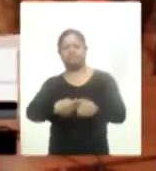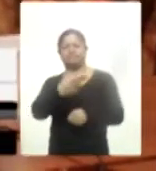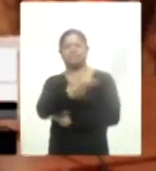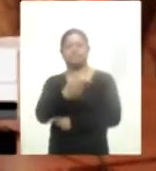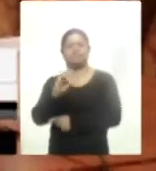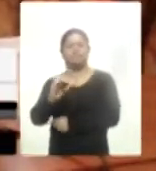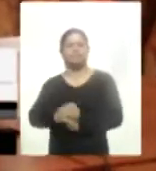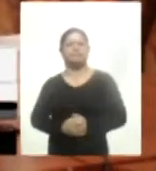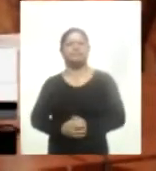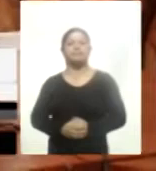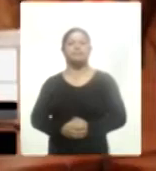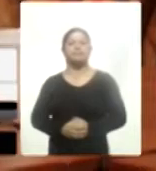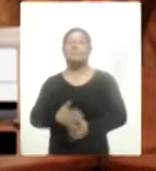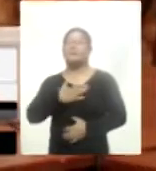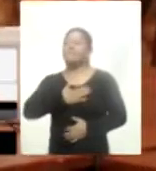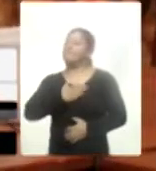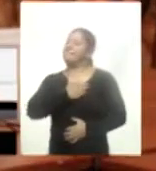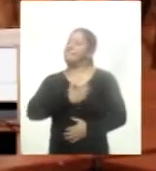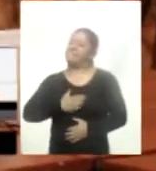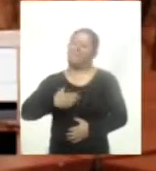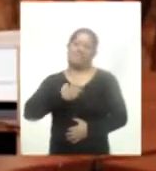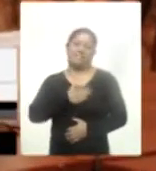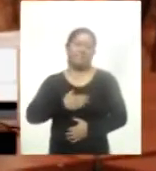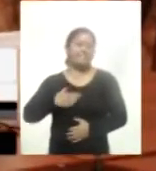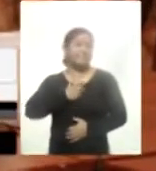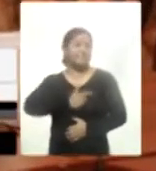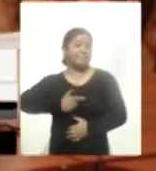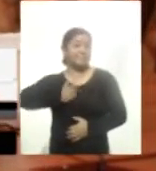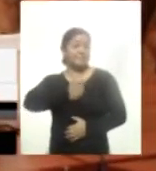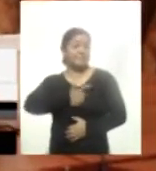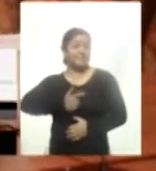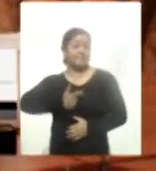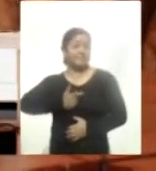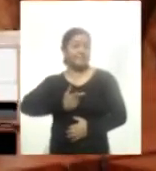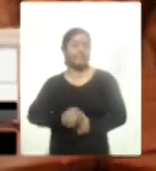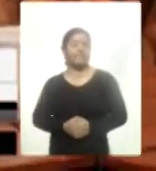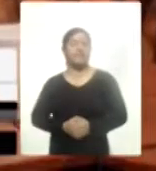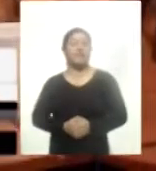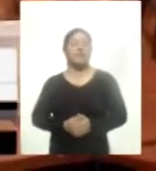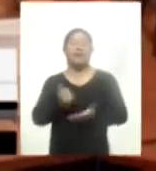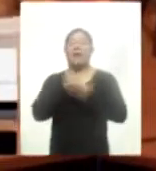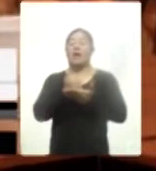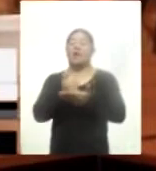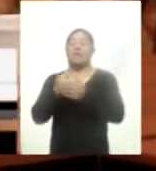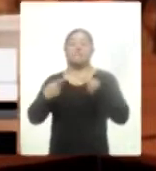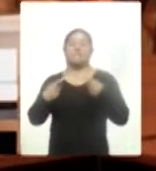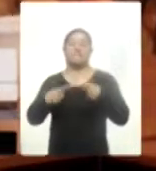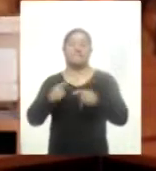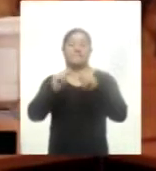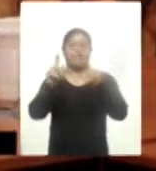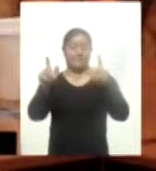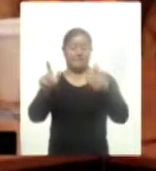gran gusto que podamos ayudar a las caltecas que tienen esta